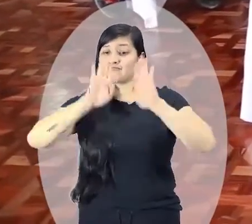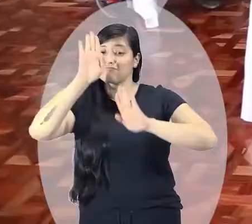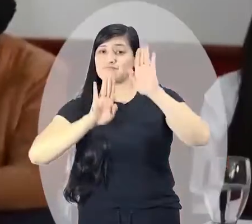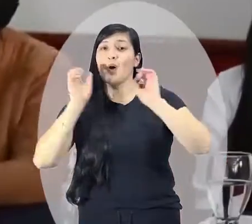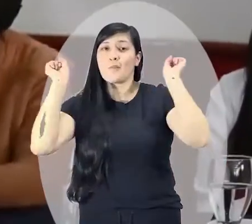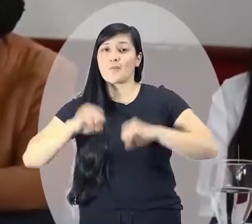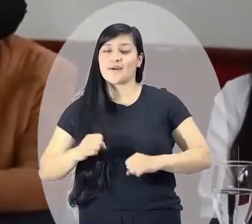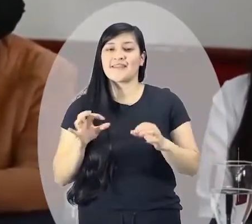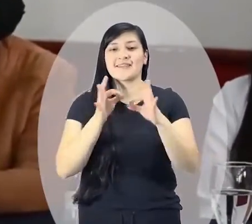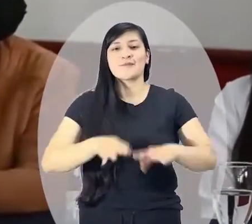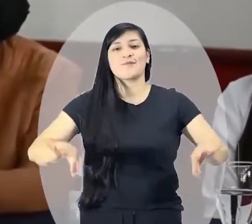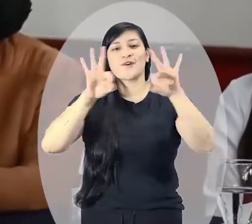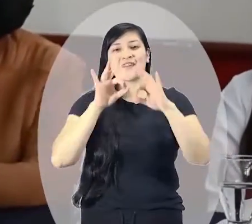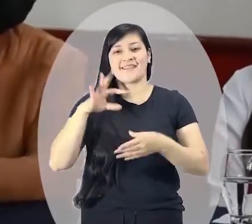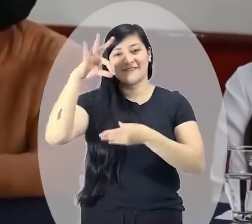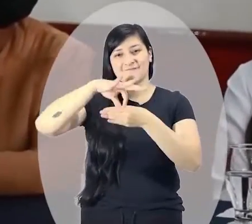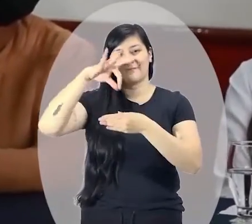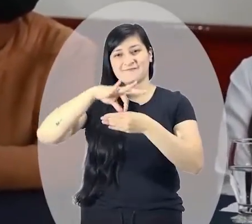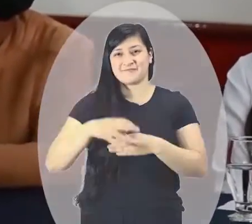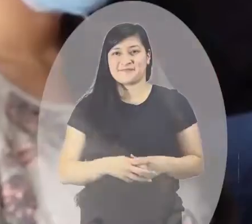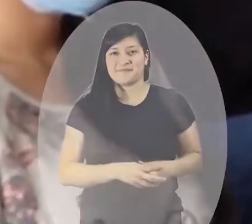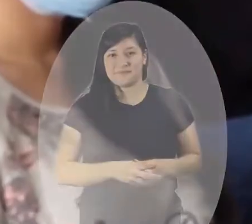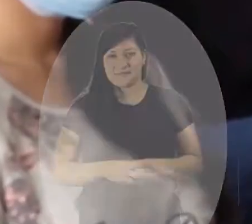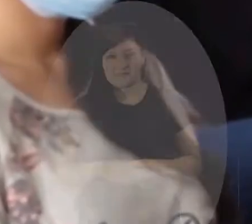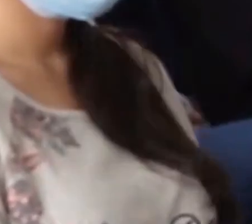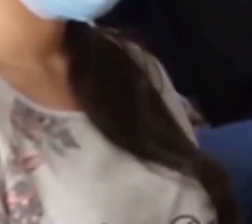candidatos y participar de estas importantes elecciones.